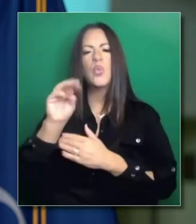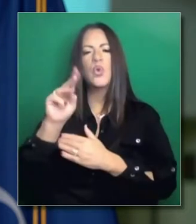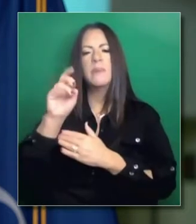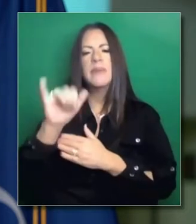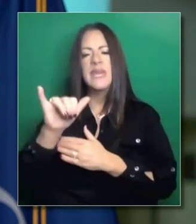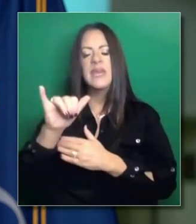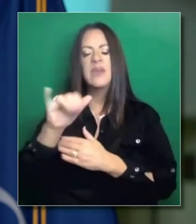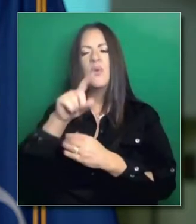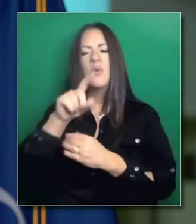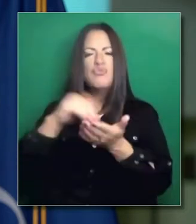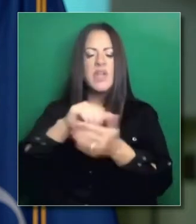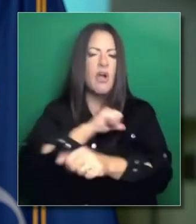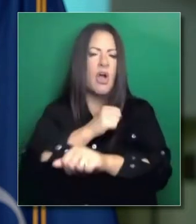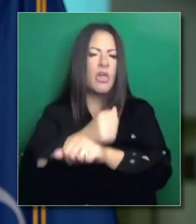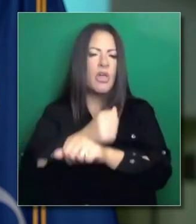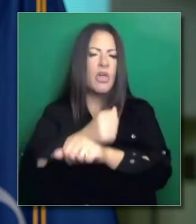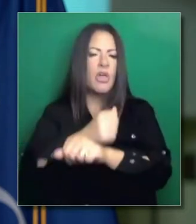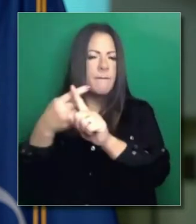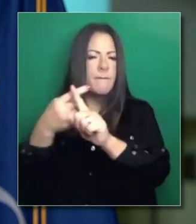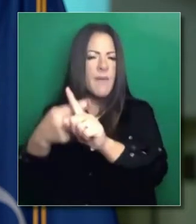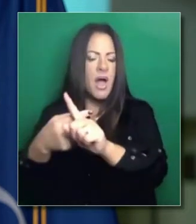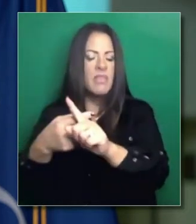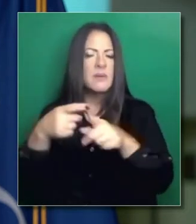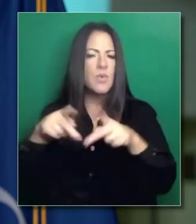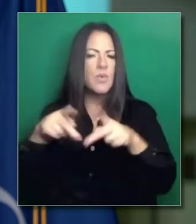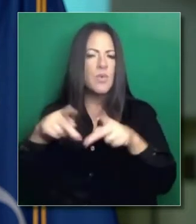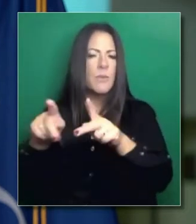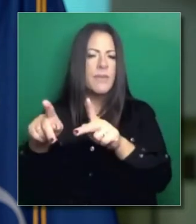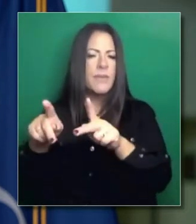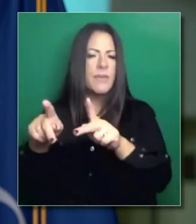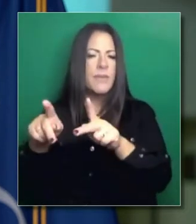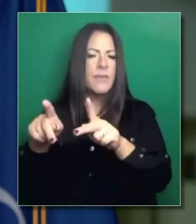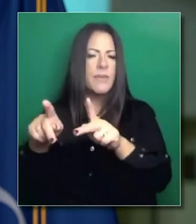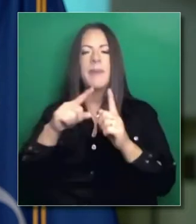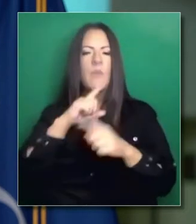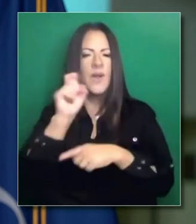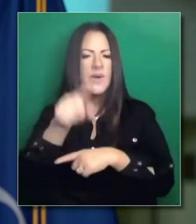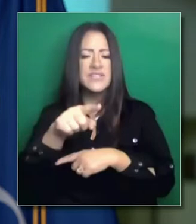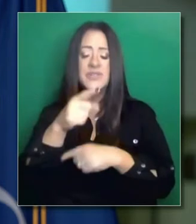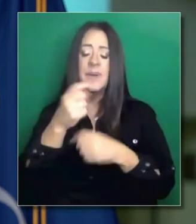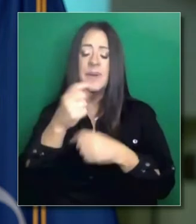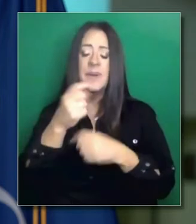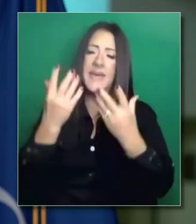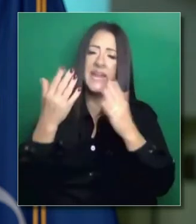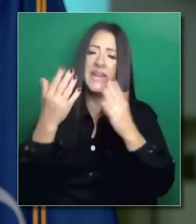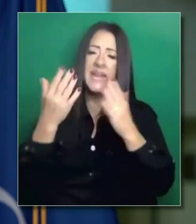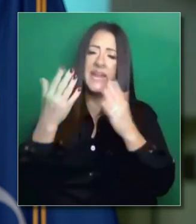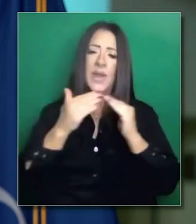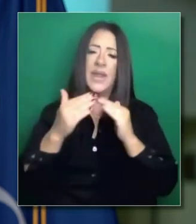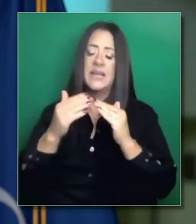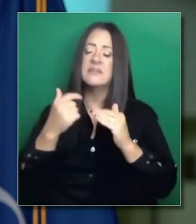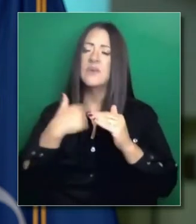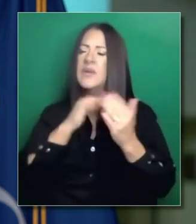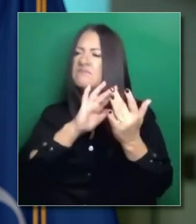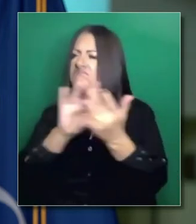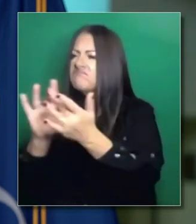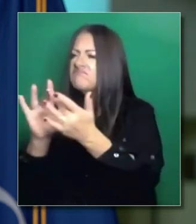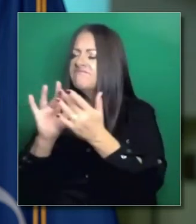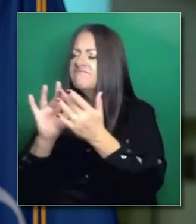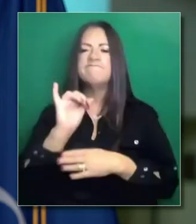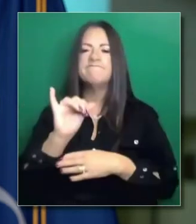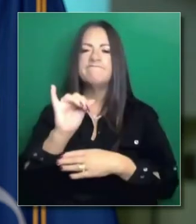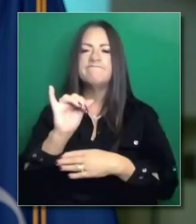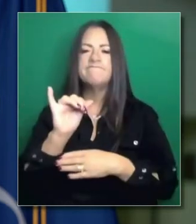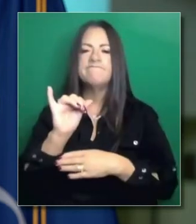que el proyecto de la llave a la habitación se ha reinstaurado. Lo han vuelto a poner en